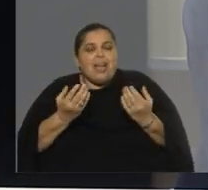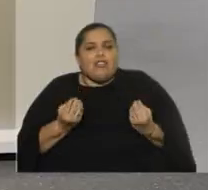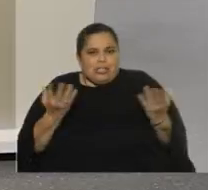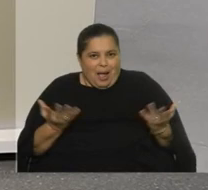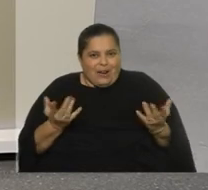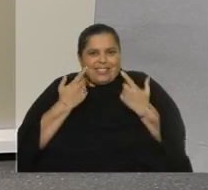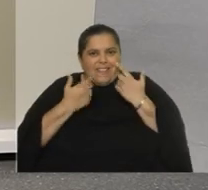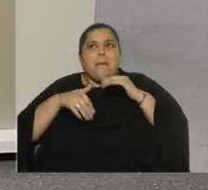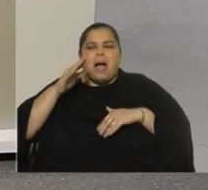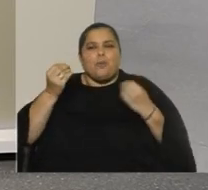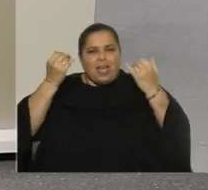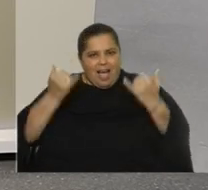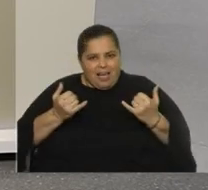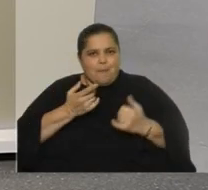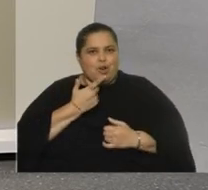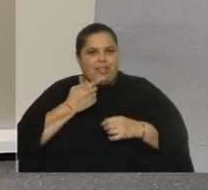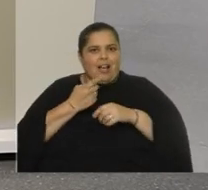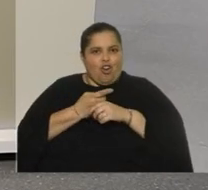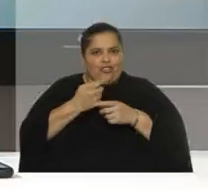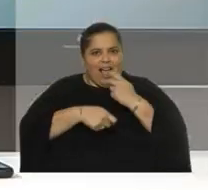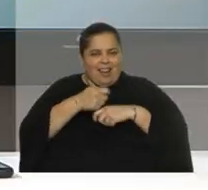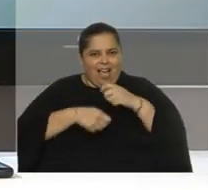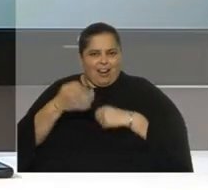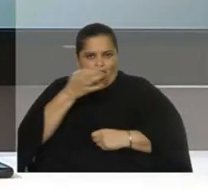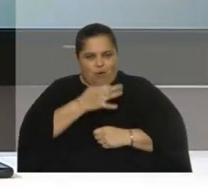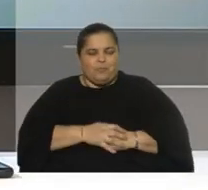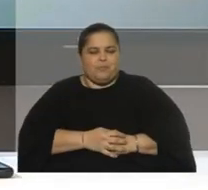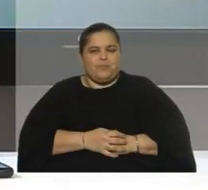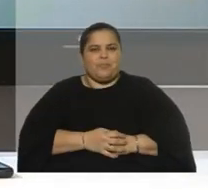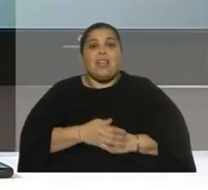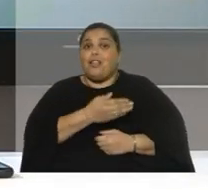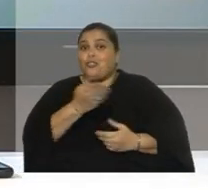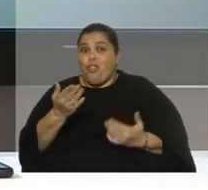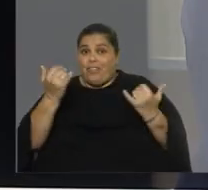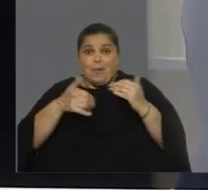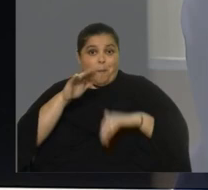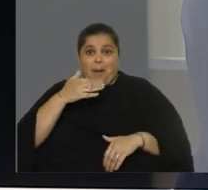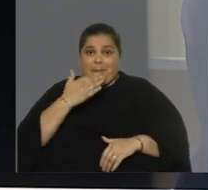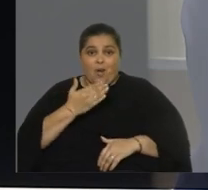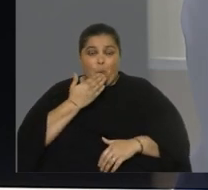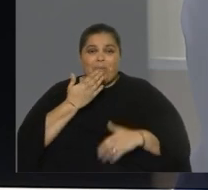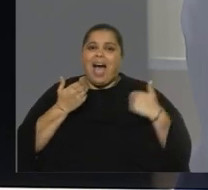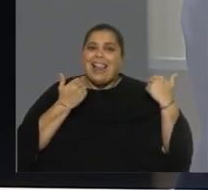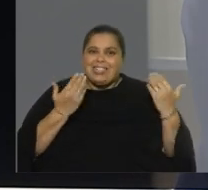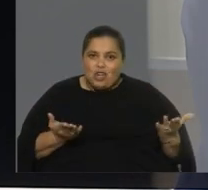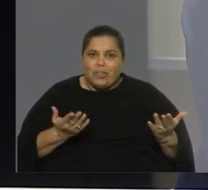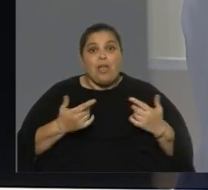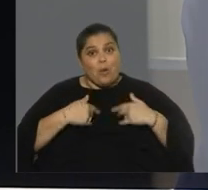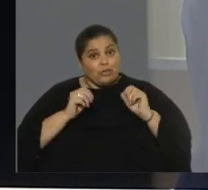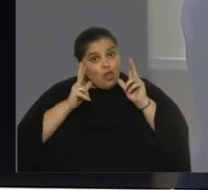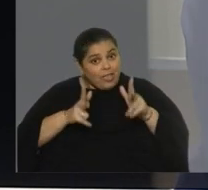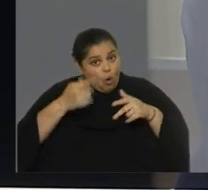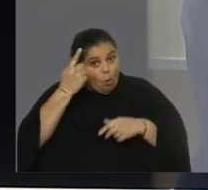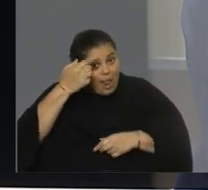narcotráfico senadora quedamos todos con muchas preguntas gracias por venir a las órdenes y crean que cuando yo digo una